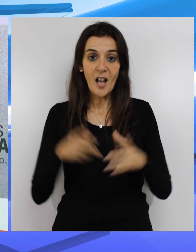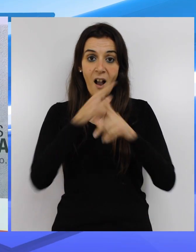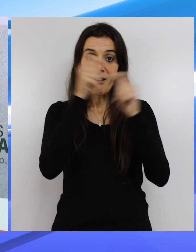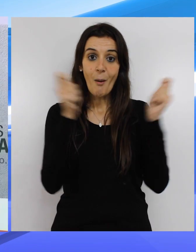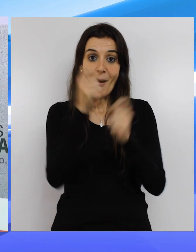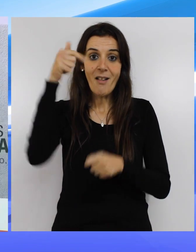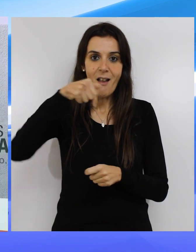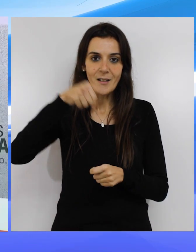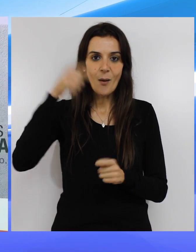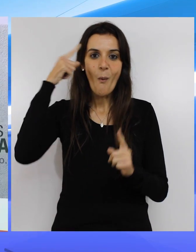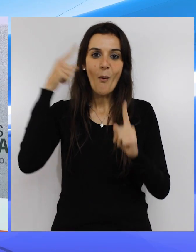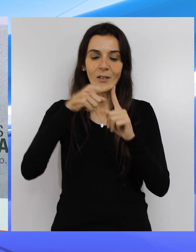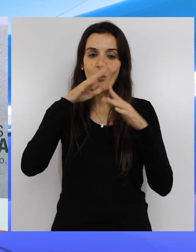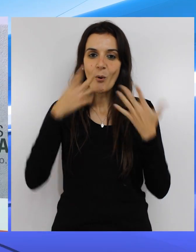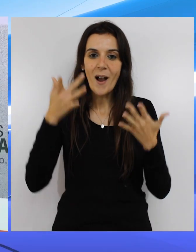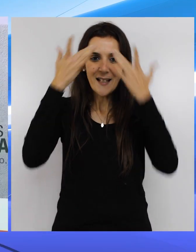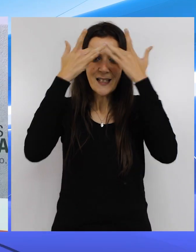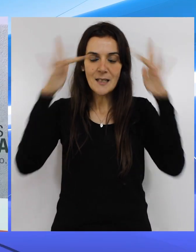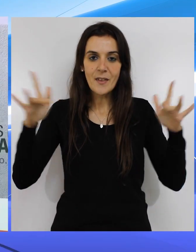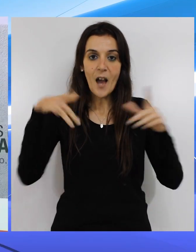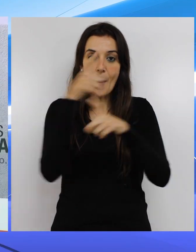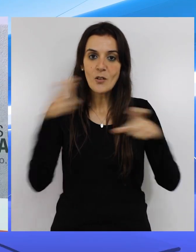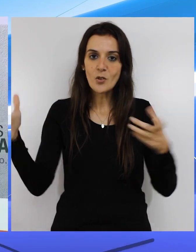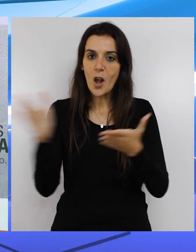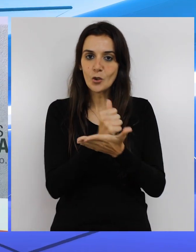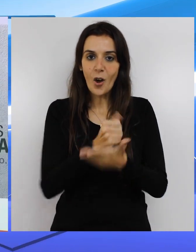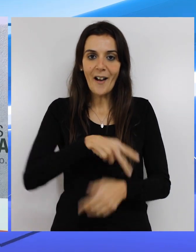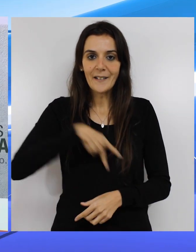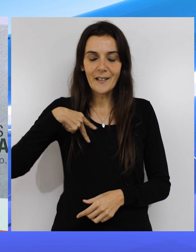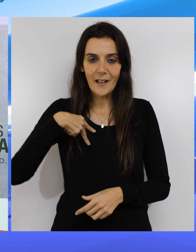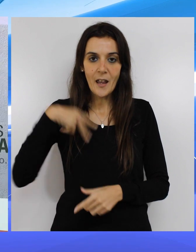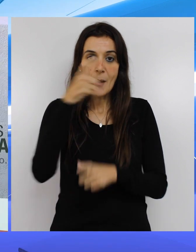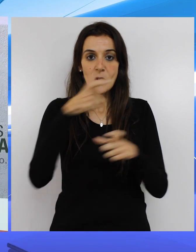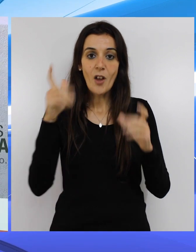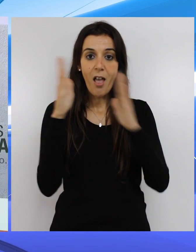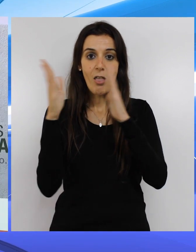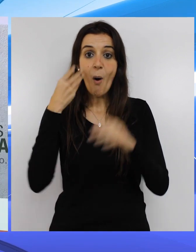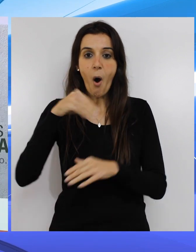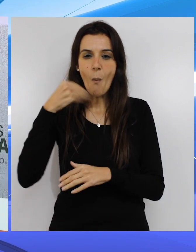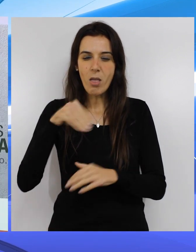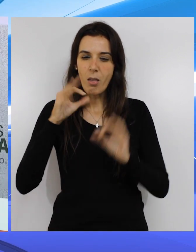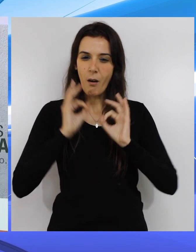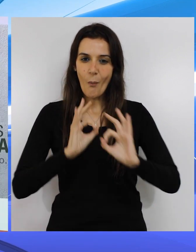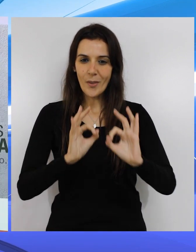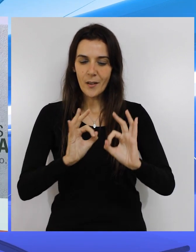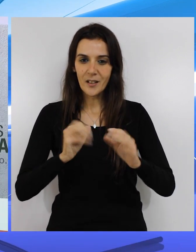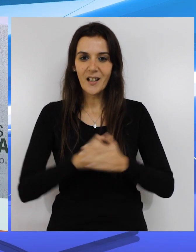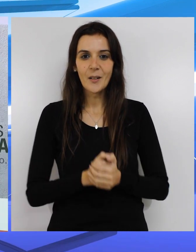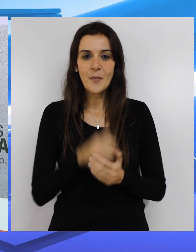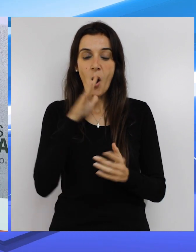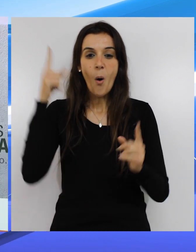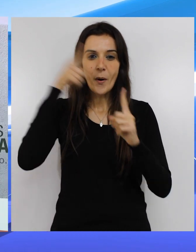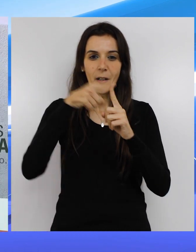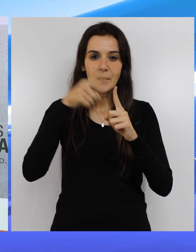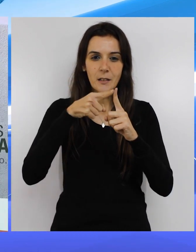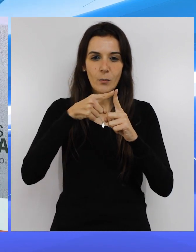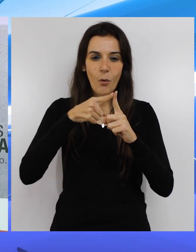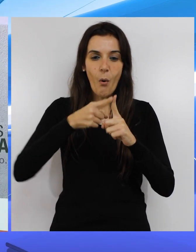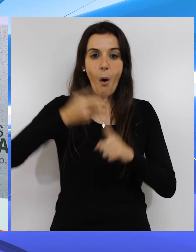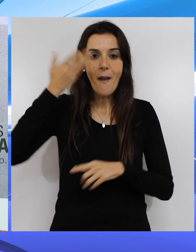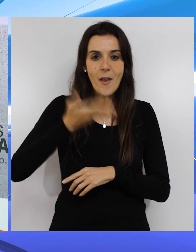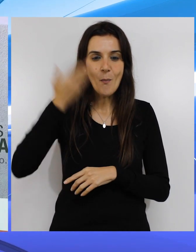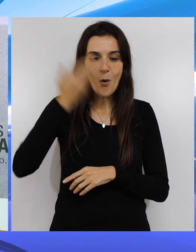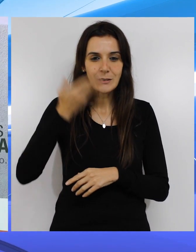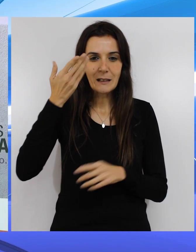Esta campaña tiene como fin sensibilizar a la población en general y a los adolescentes en particular para dar la dimensión